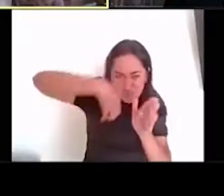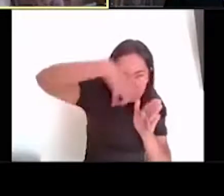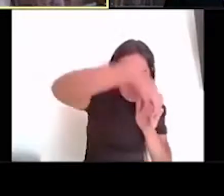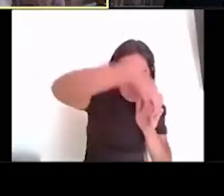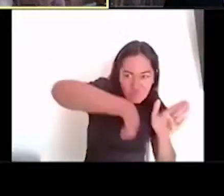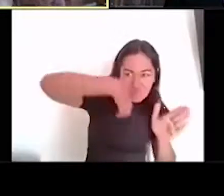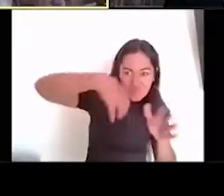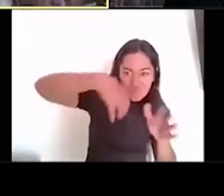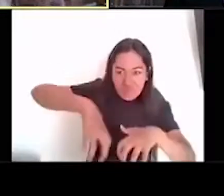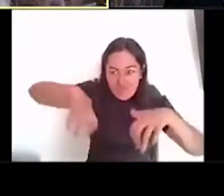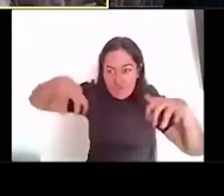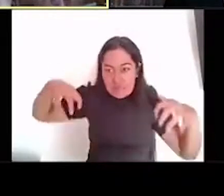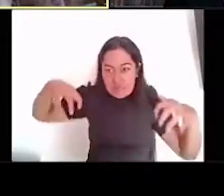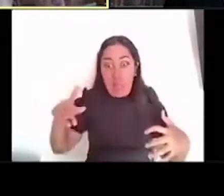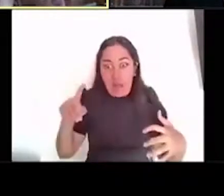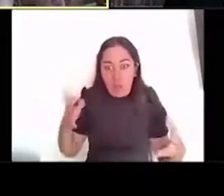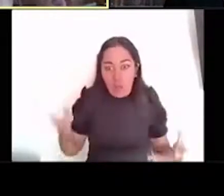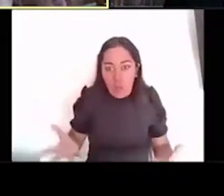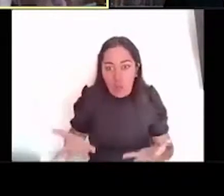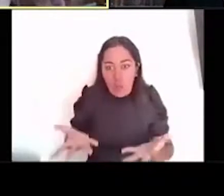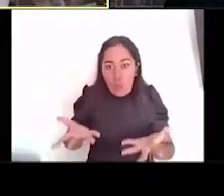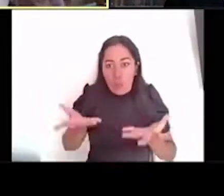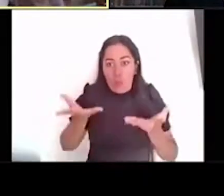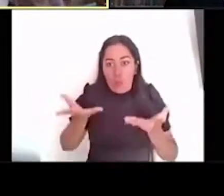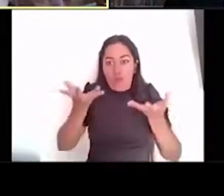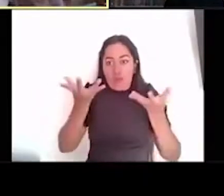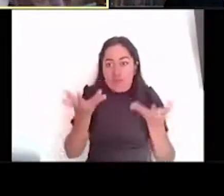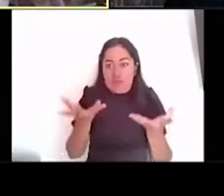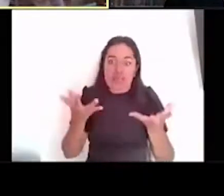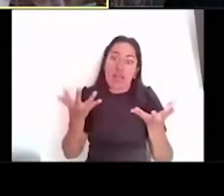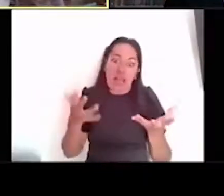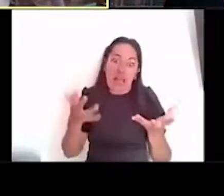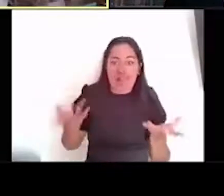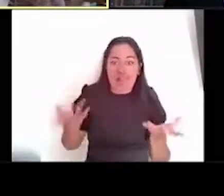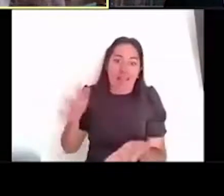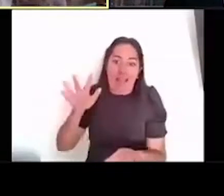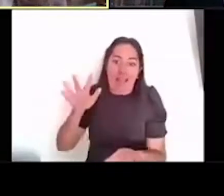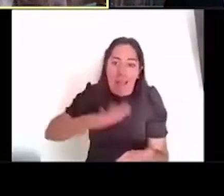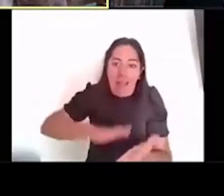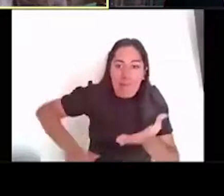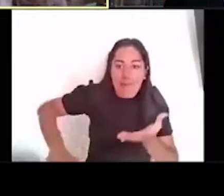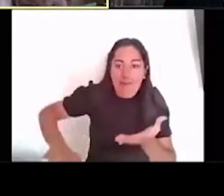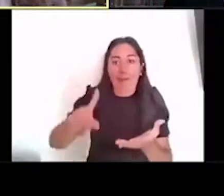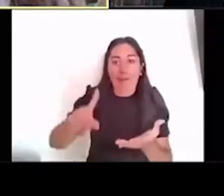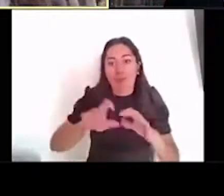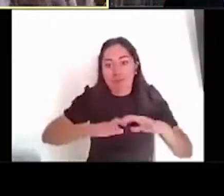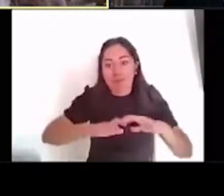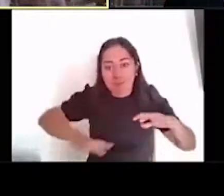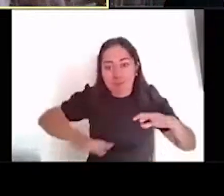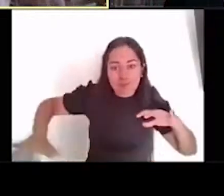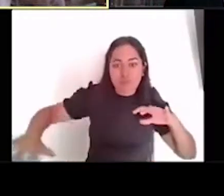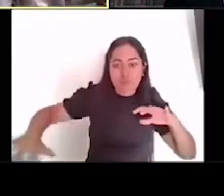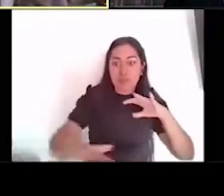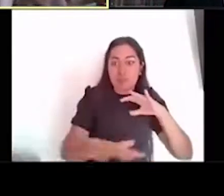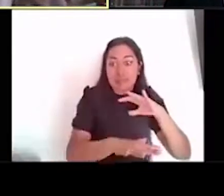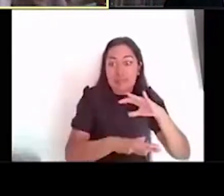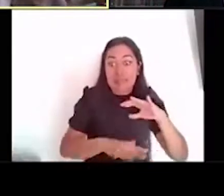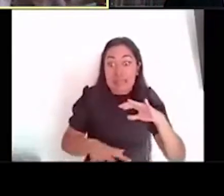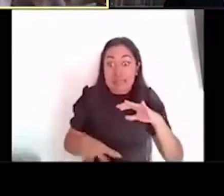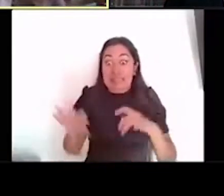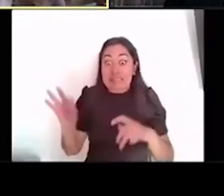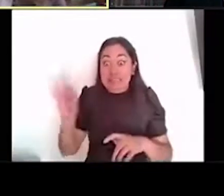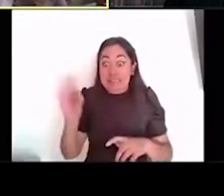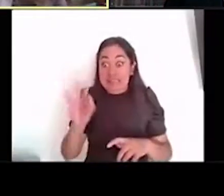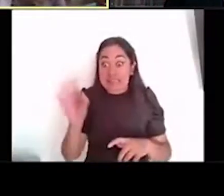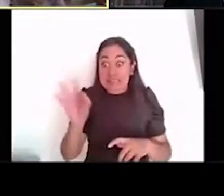100%, pues, estamos a nivel freático, es un lago, en algún momento se daba el, la cuestión de, de hacer la excavación sin